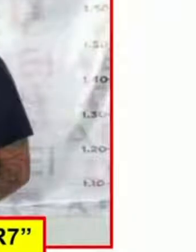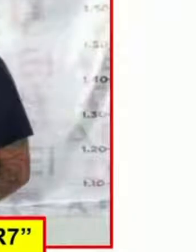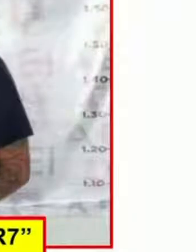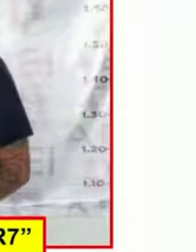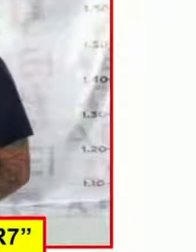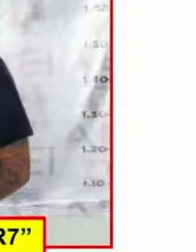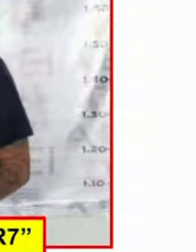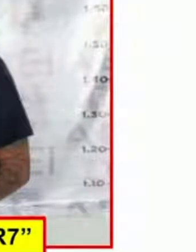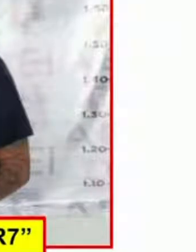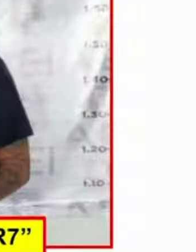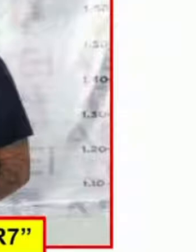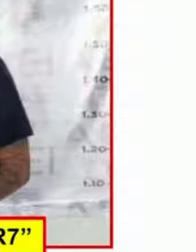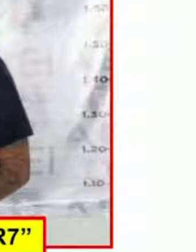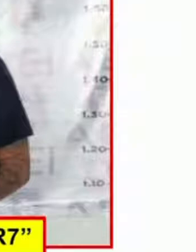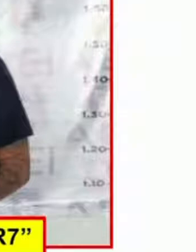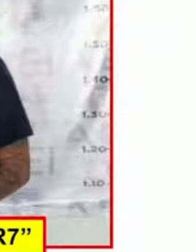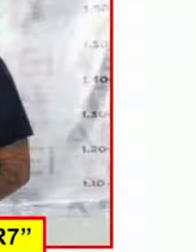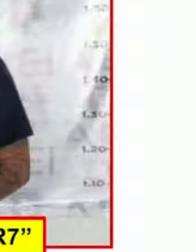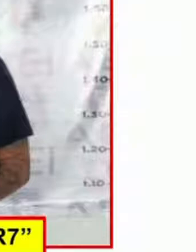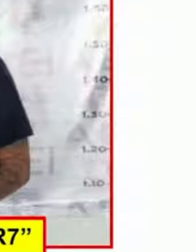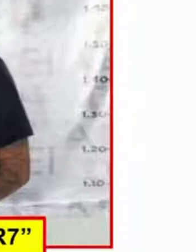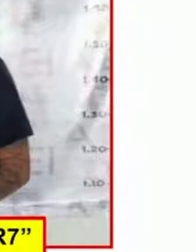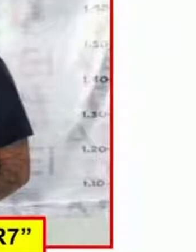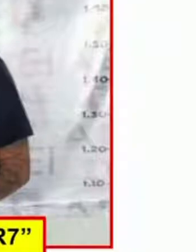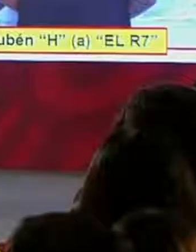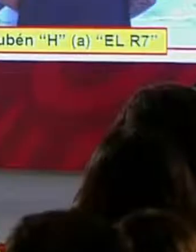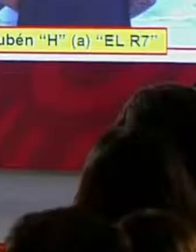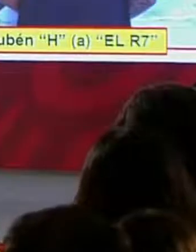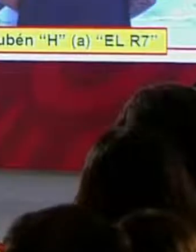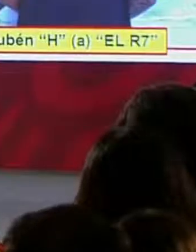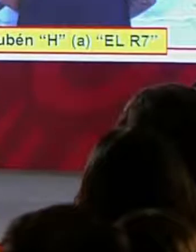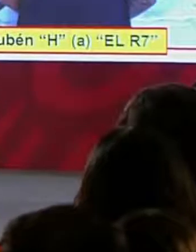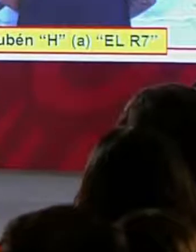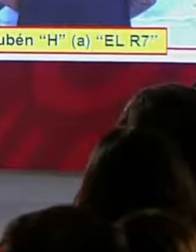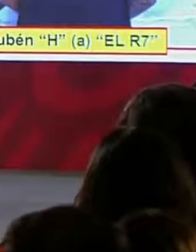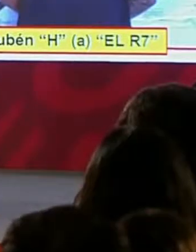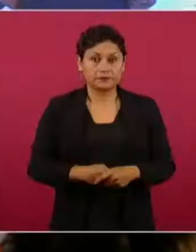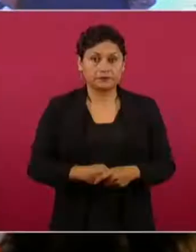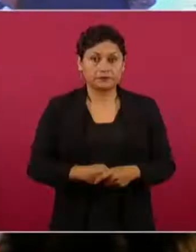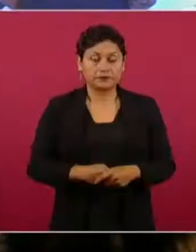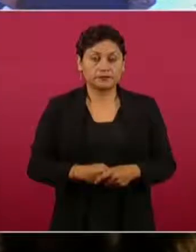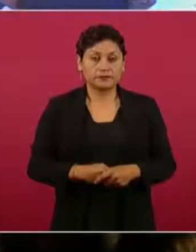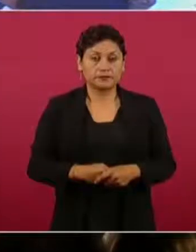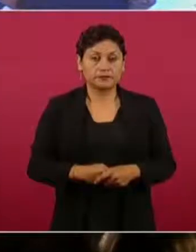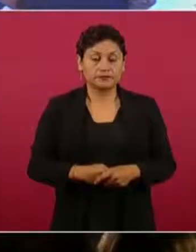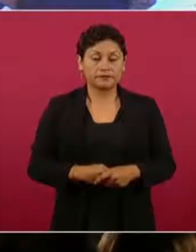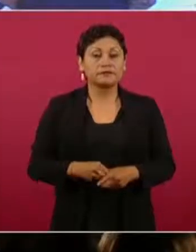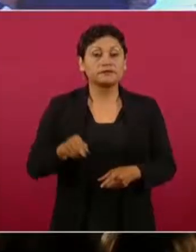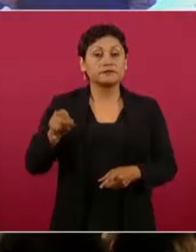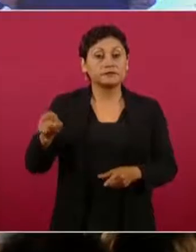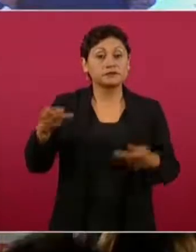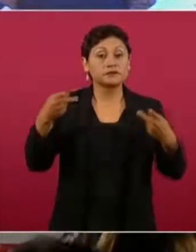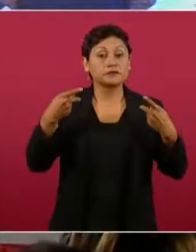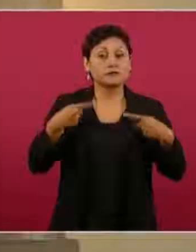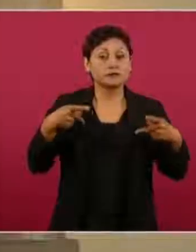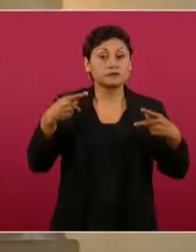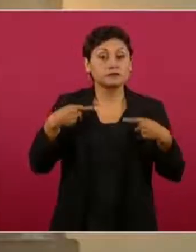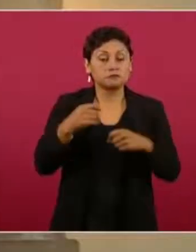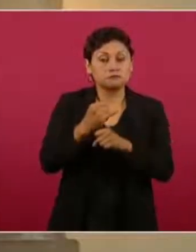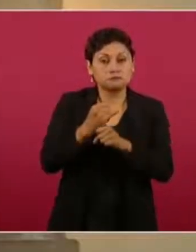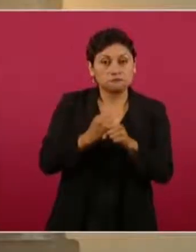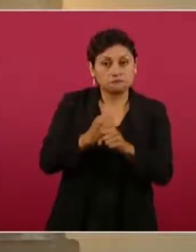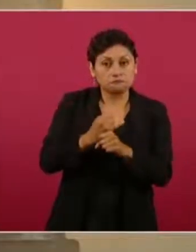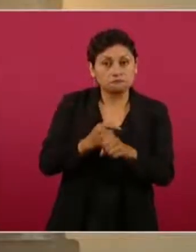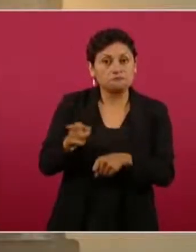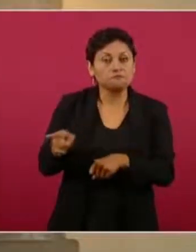por reclusión en contra de Rubén H., alias el R7, como probable responsable de los hechos